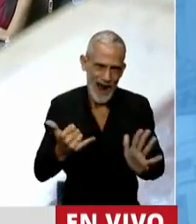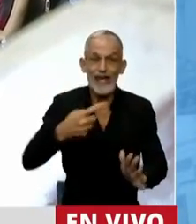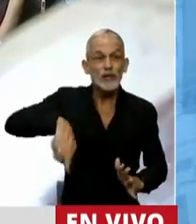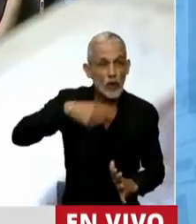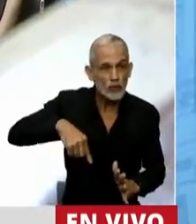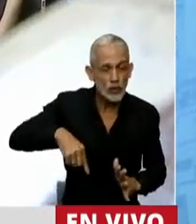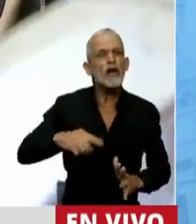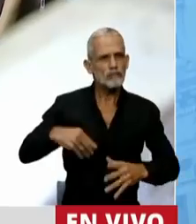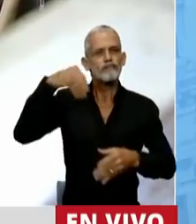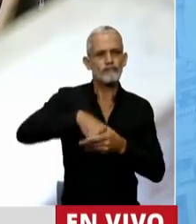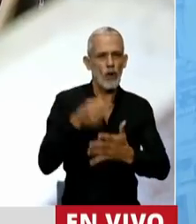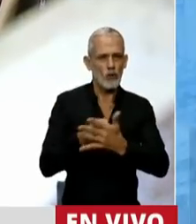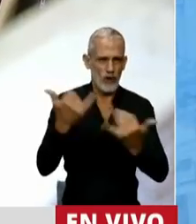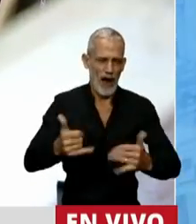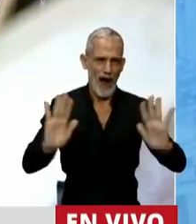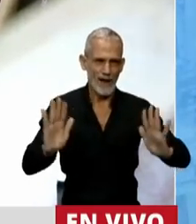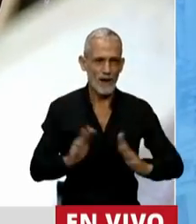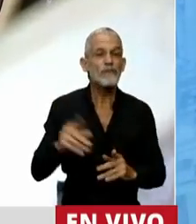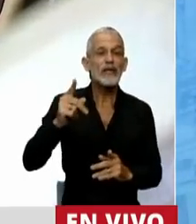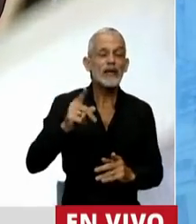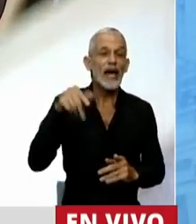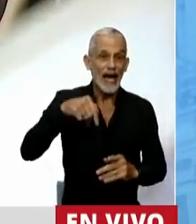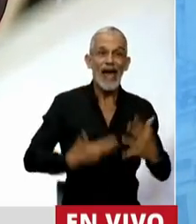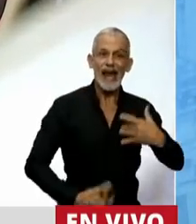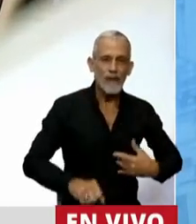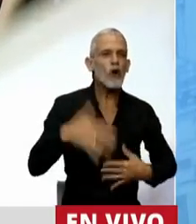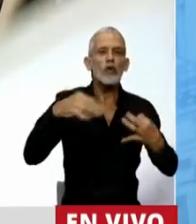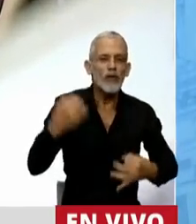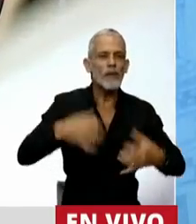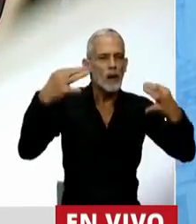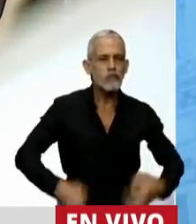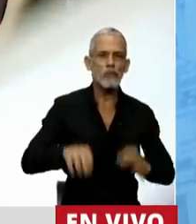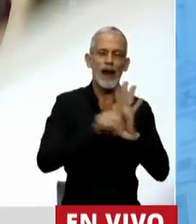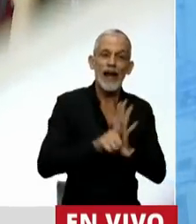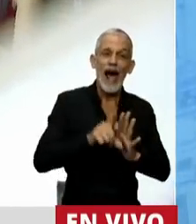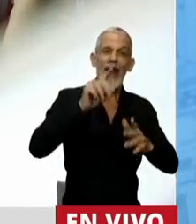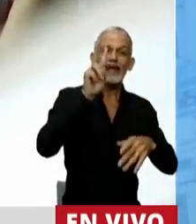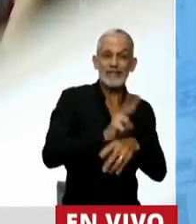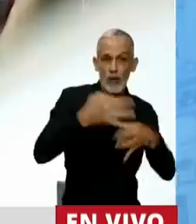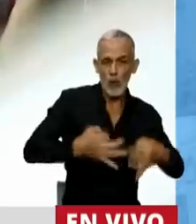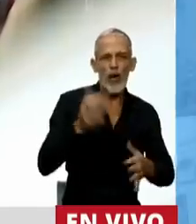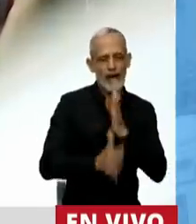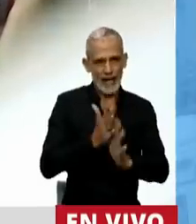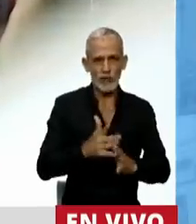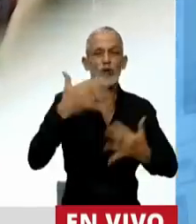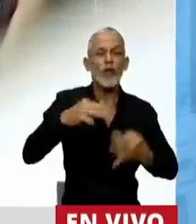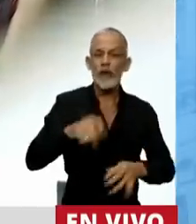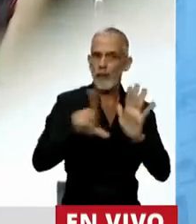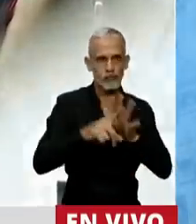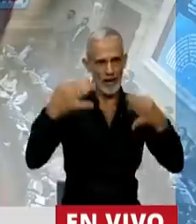nosotras estamos luchando. Que el aborto sea legal, seguro y gratuito. Que sea ley.